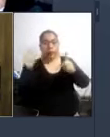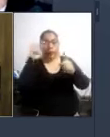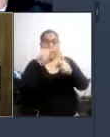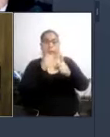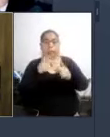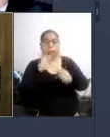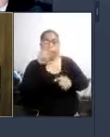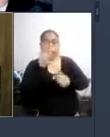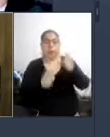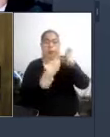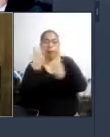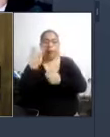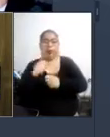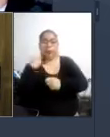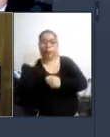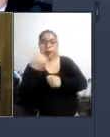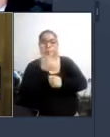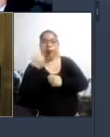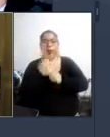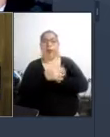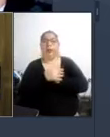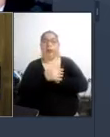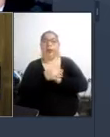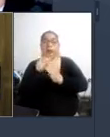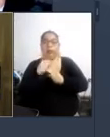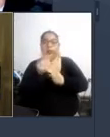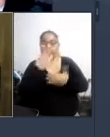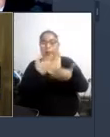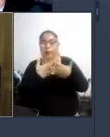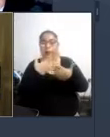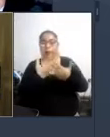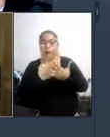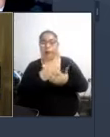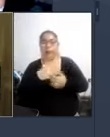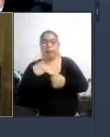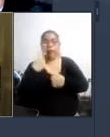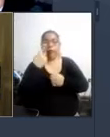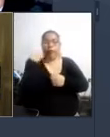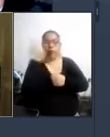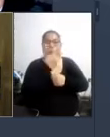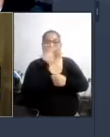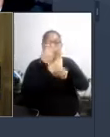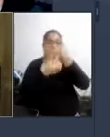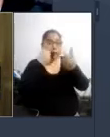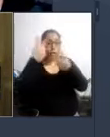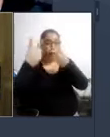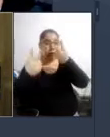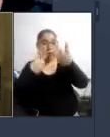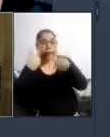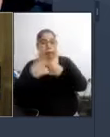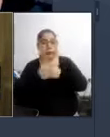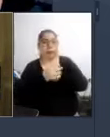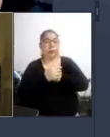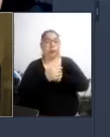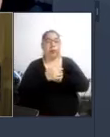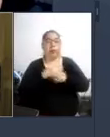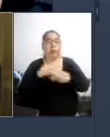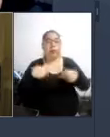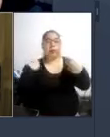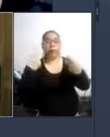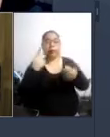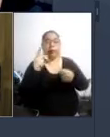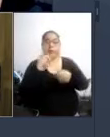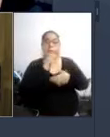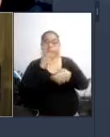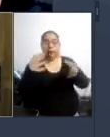población en general y también para mostrar a nuestros turistas y visitantes que somos una ciudad